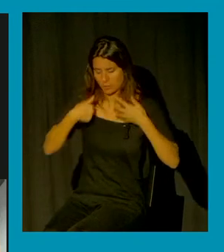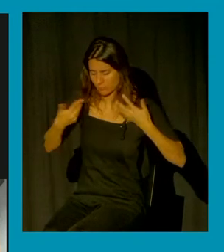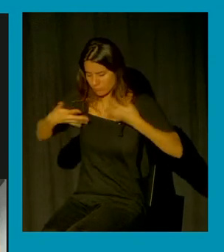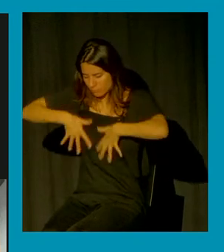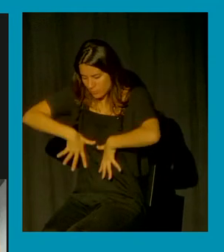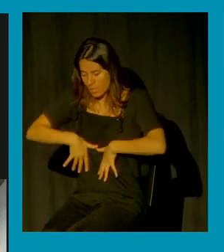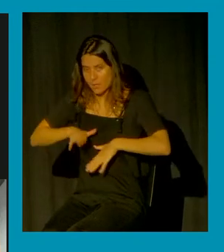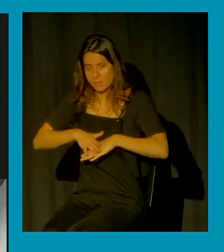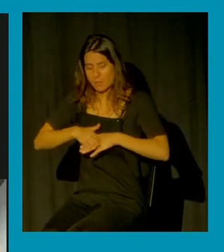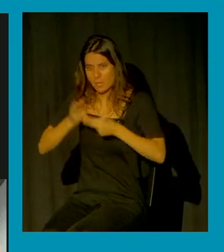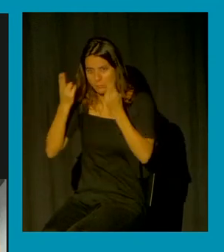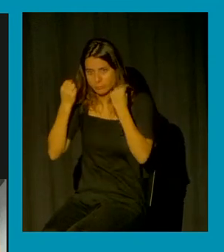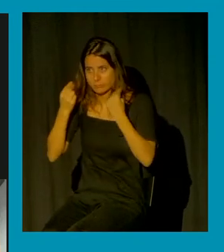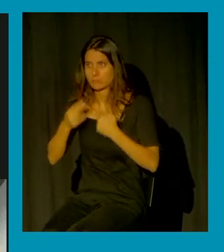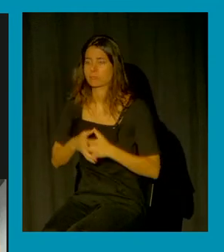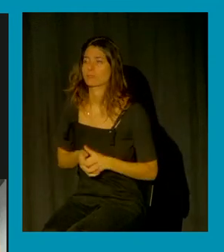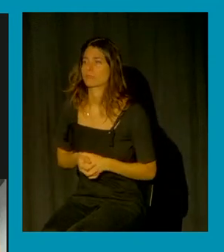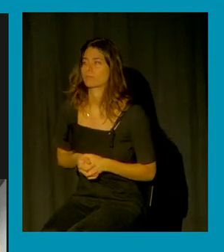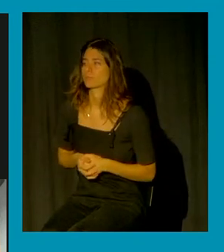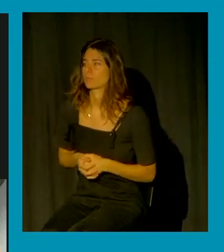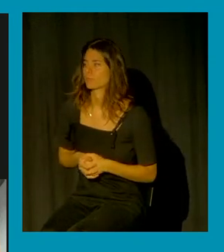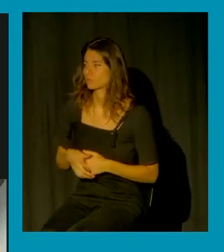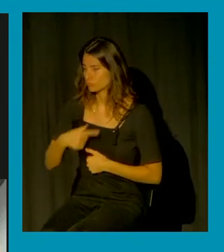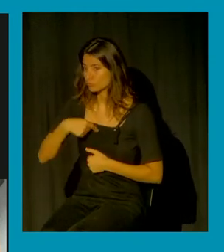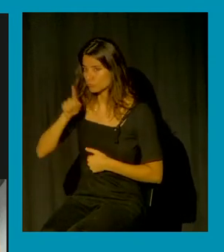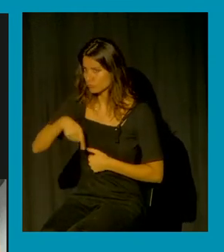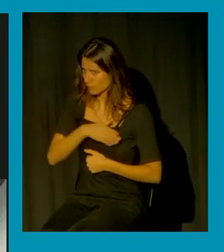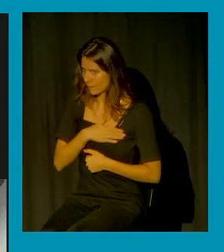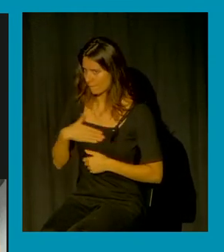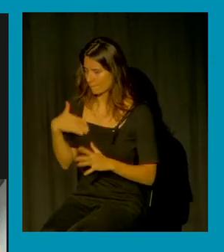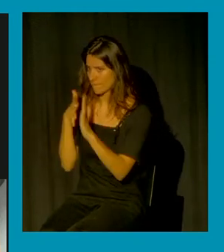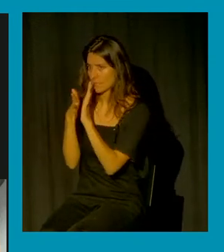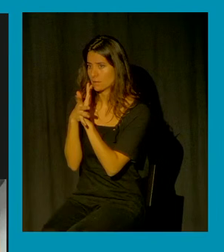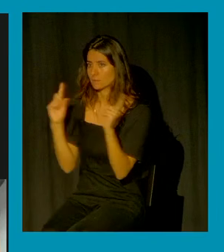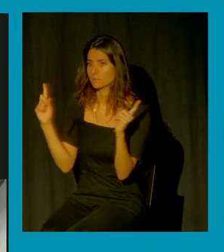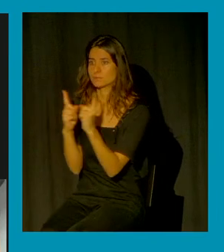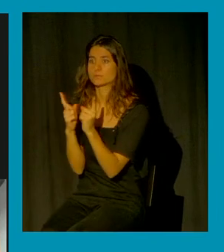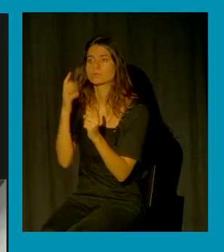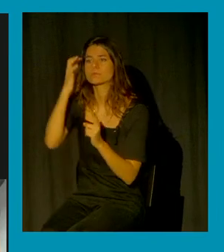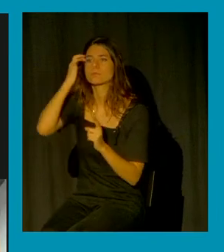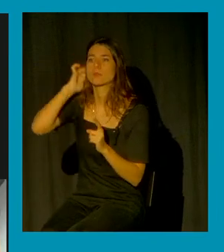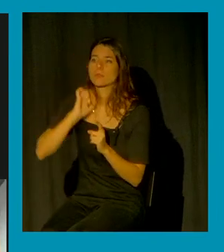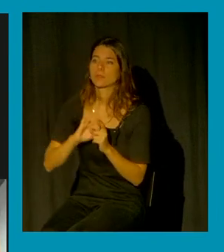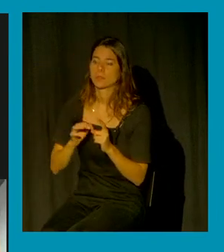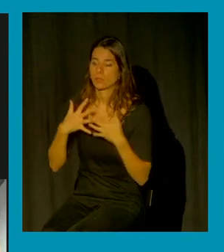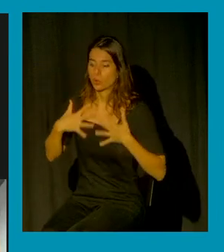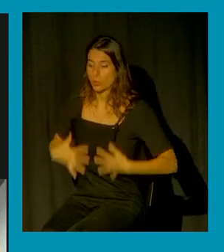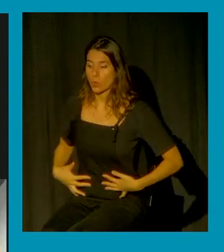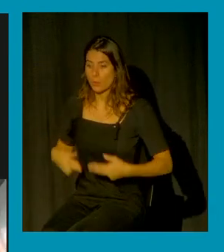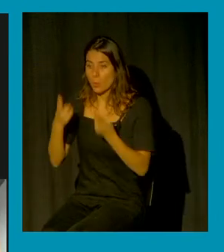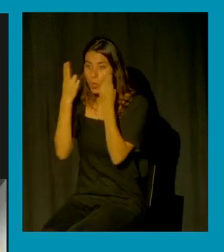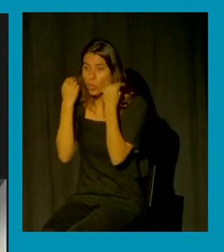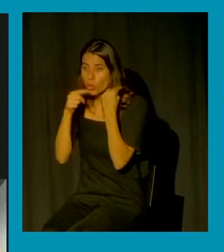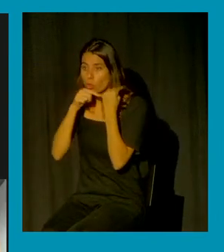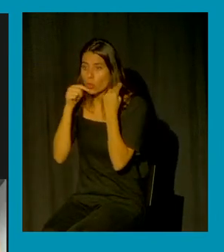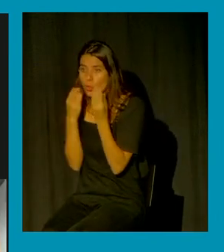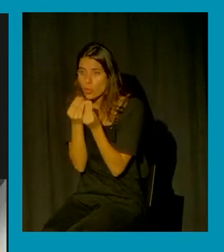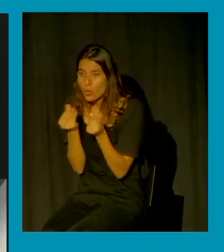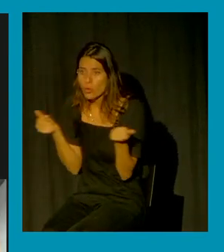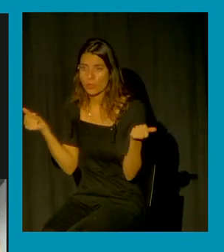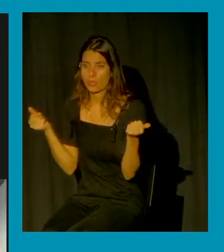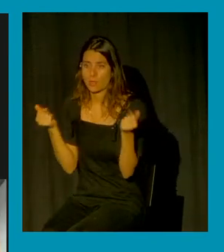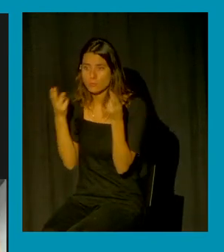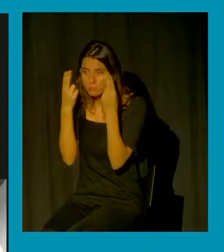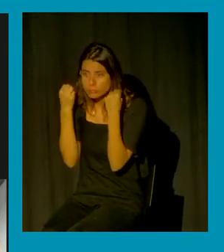relatos ¿no? os quiero explicar brevemente cómo se construye este cuerpo dócil es decir cómo por un lado